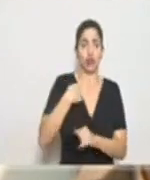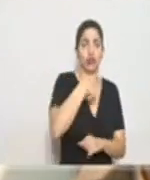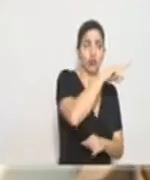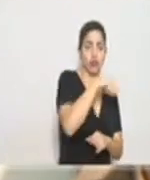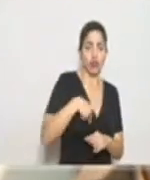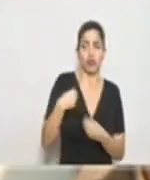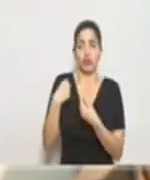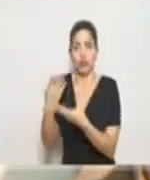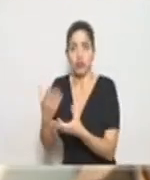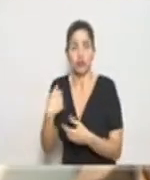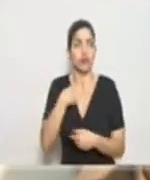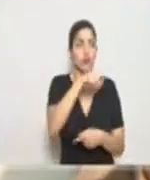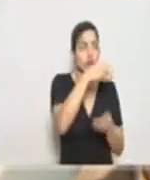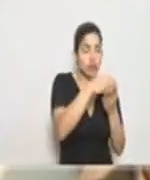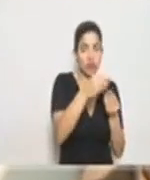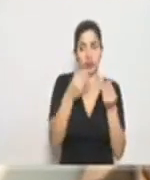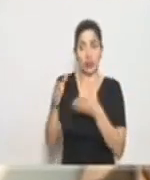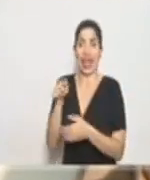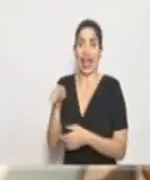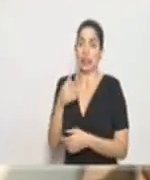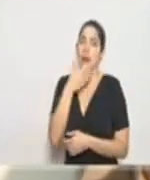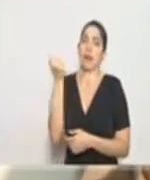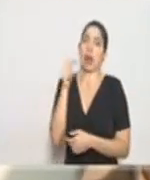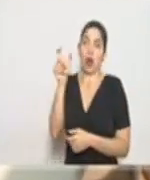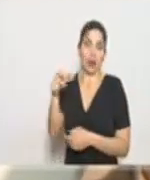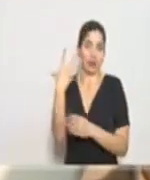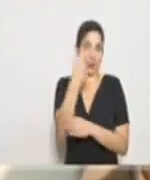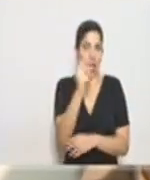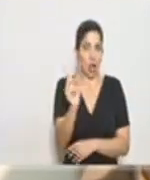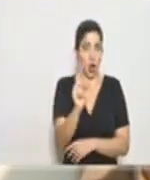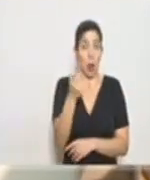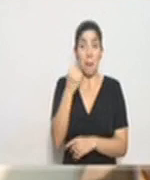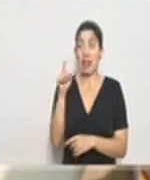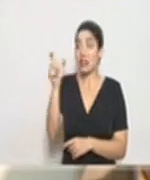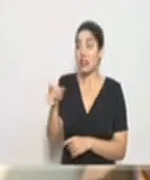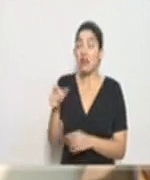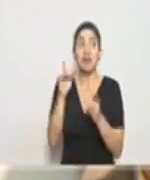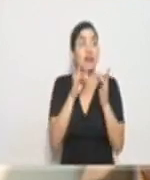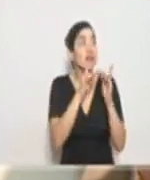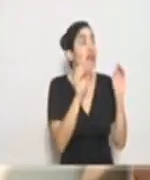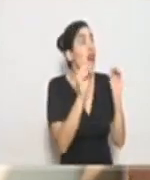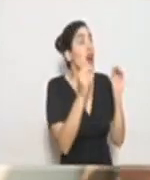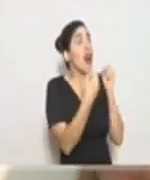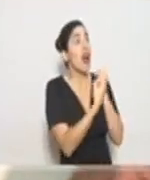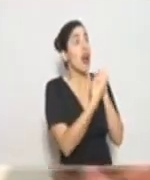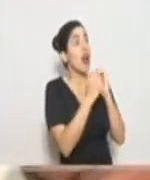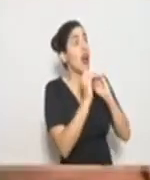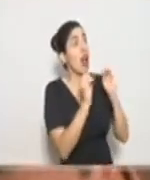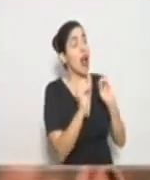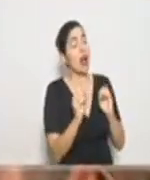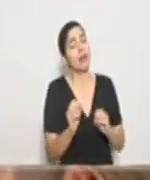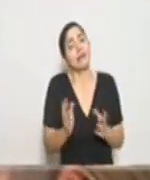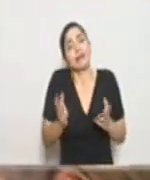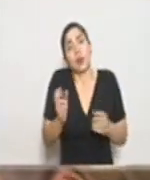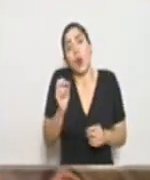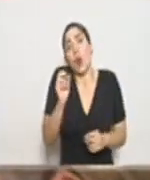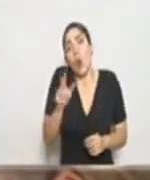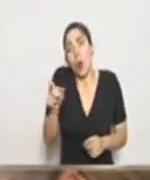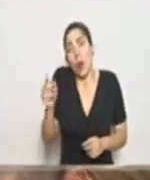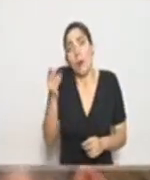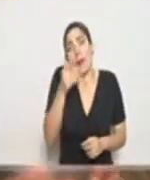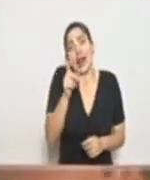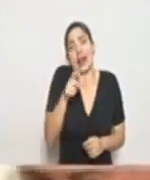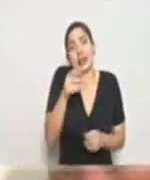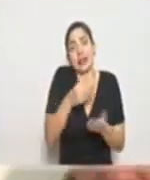diligencias, pues eso es lo ideal, pero si esa persona no tiene alguien más que le pueda apoyar, que vaya, obviamente necesita